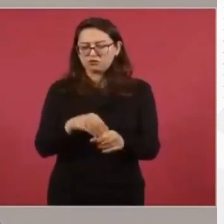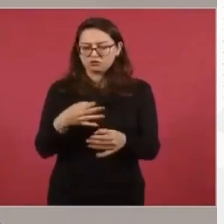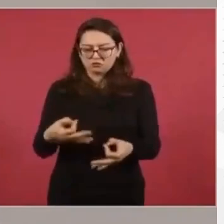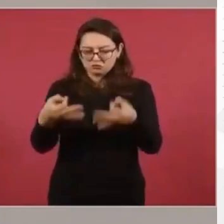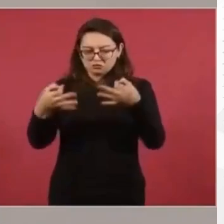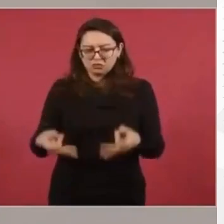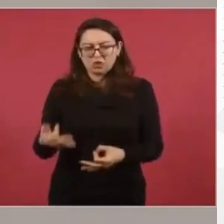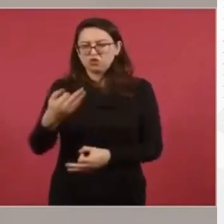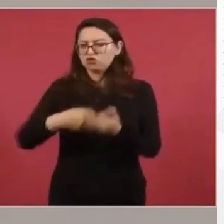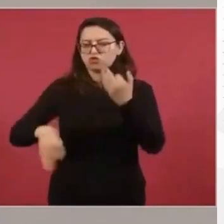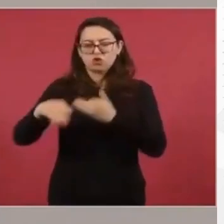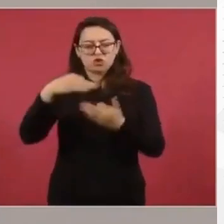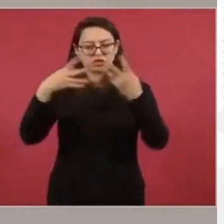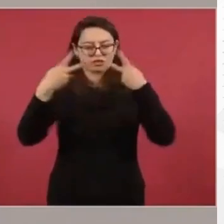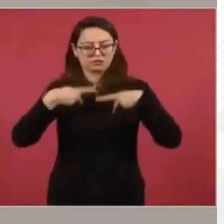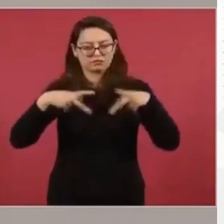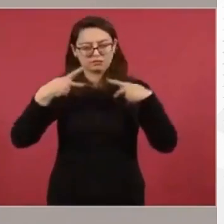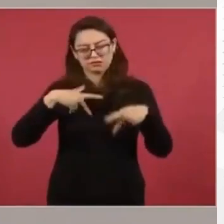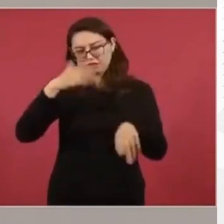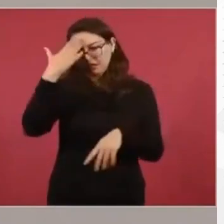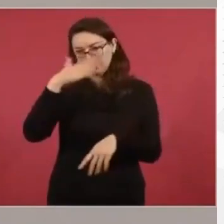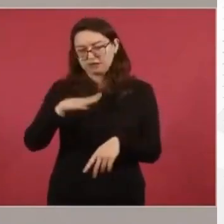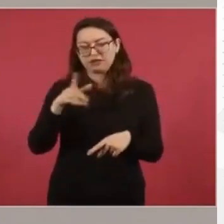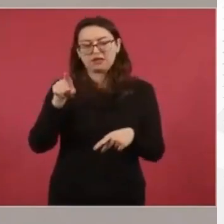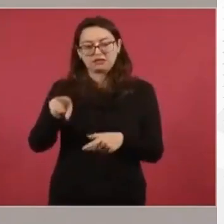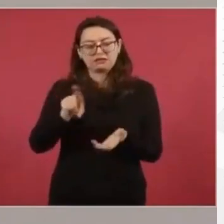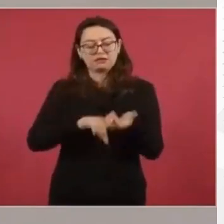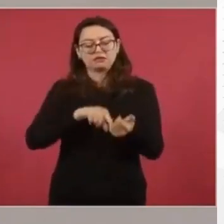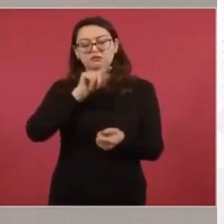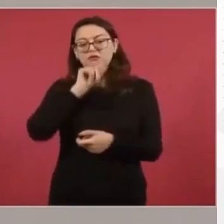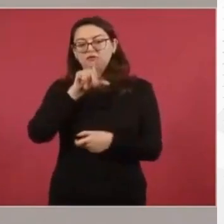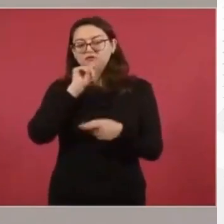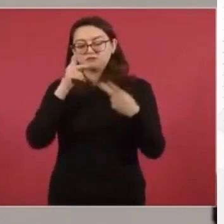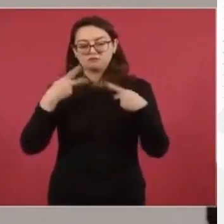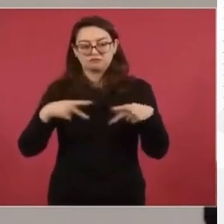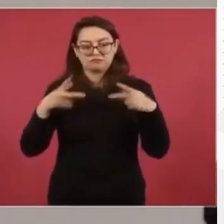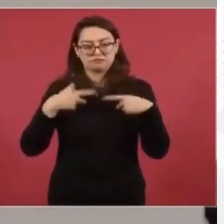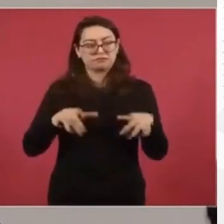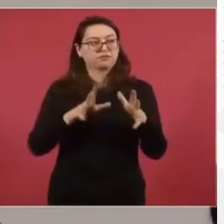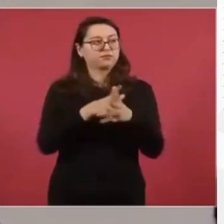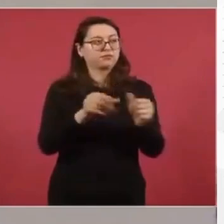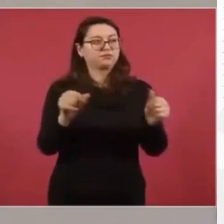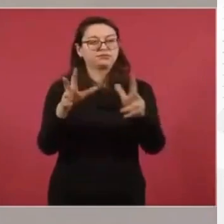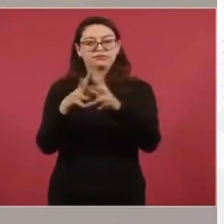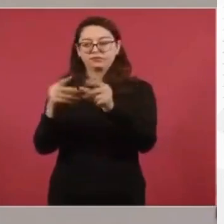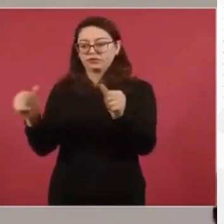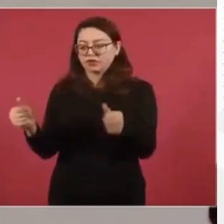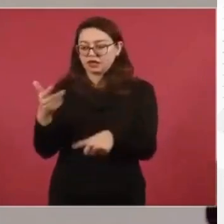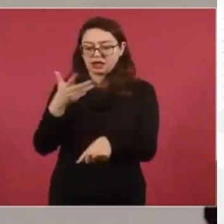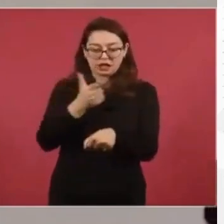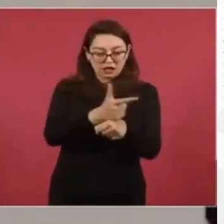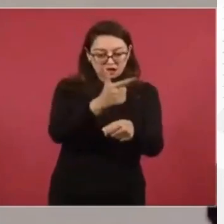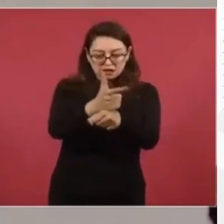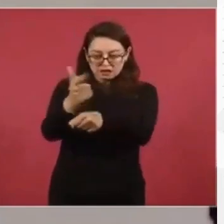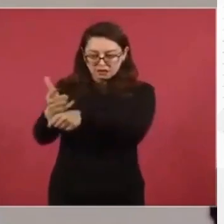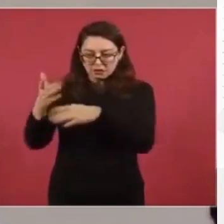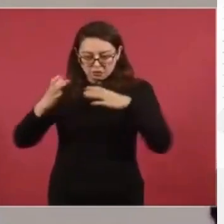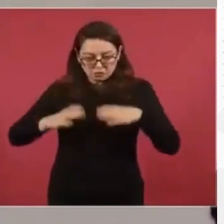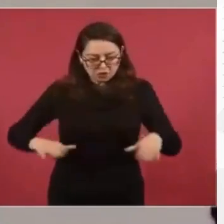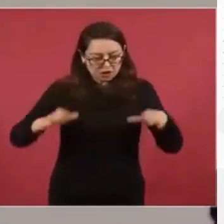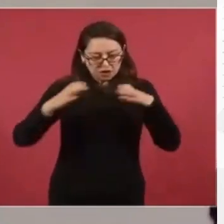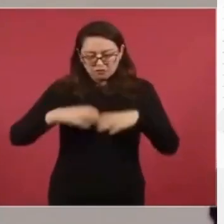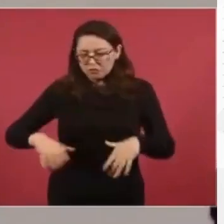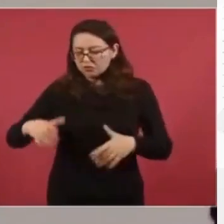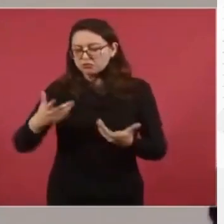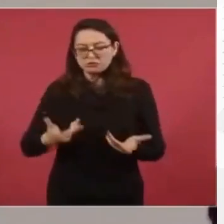Es de dominio público las desapariciones en el estado de Jalisco, es de dominio público las fosas clandestinas, es de